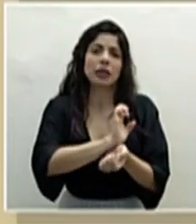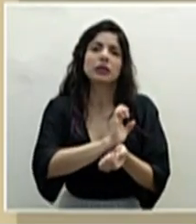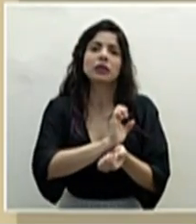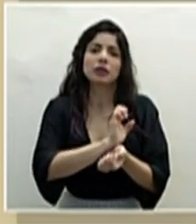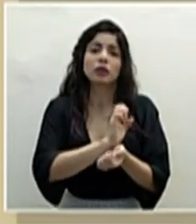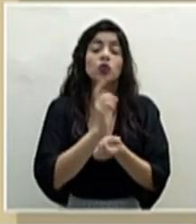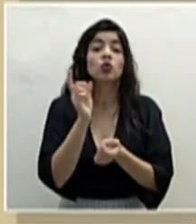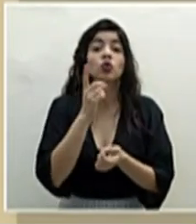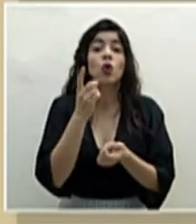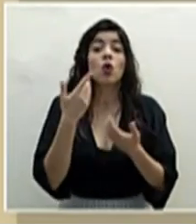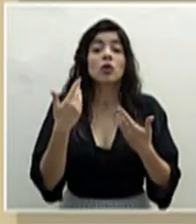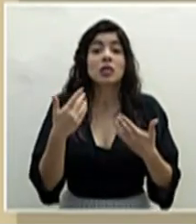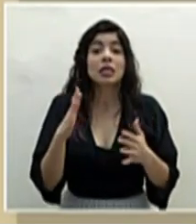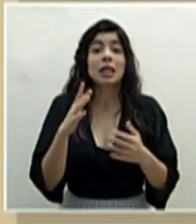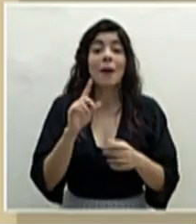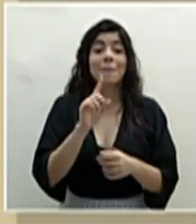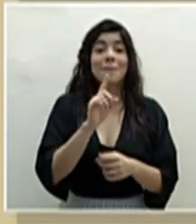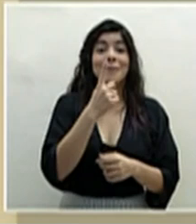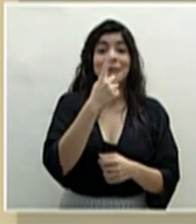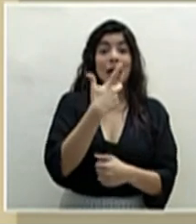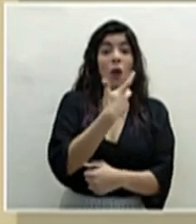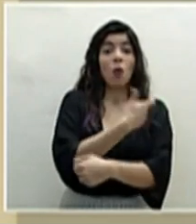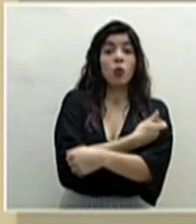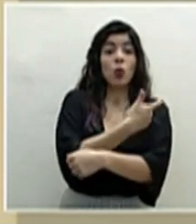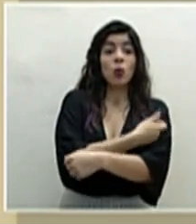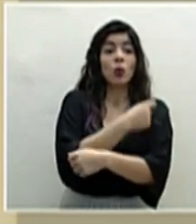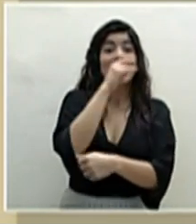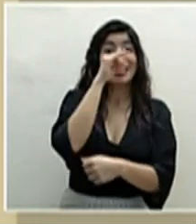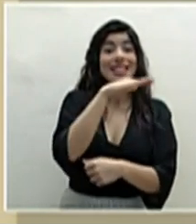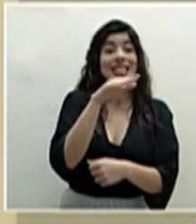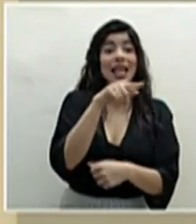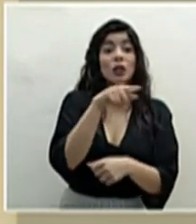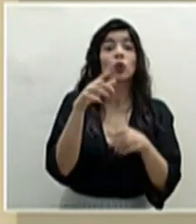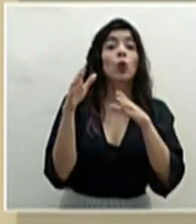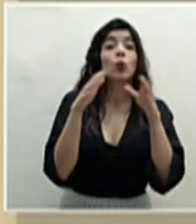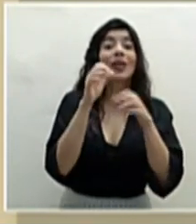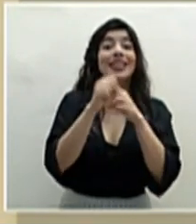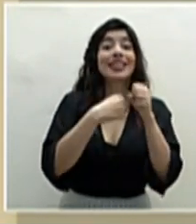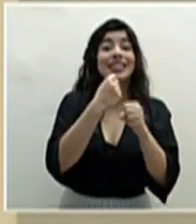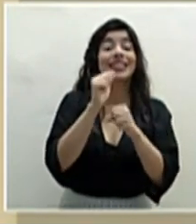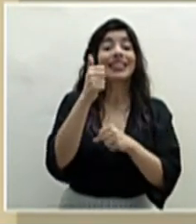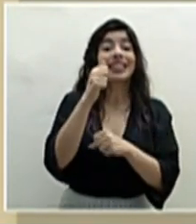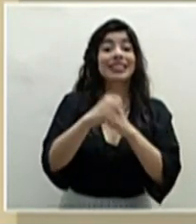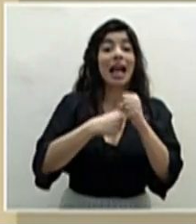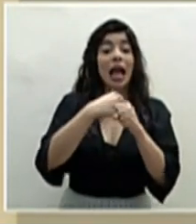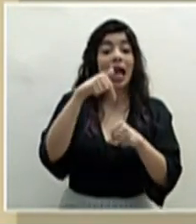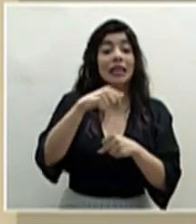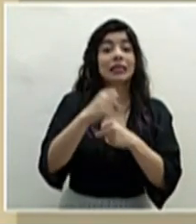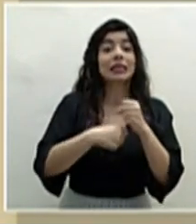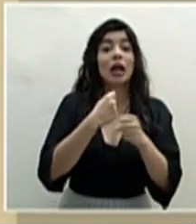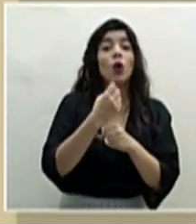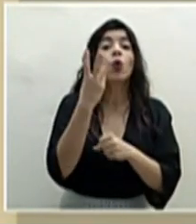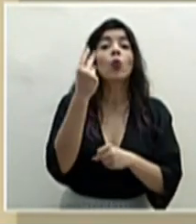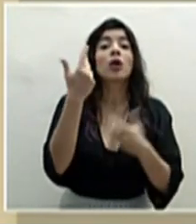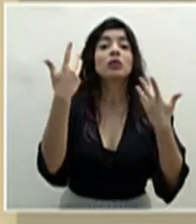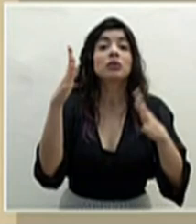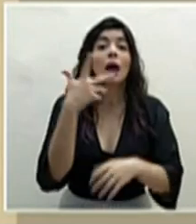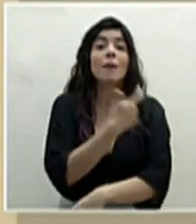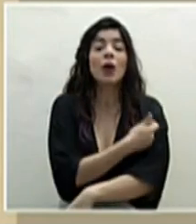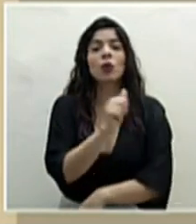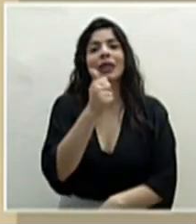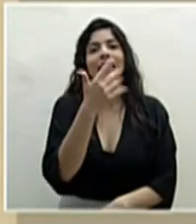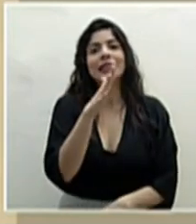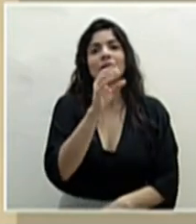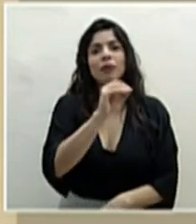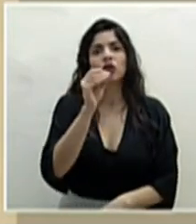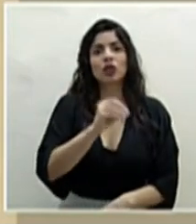se han vacunado en la primera dosis de las niñas que cumplen 10 años este año un 15% de todo el